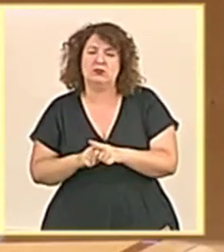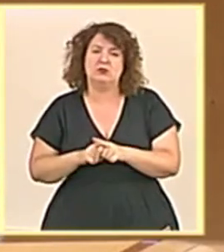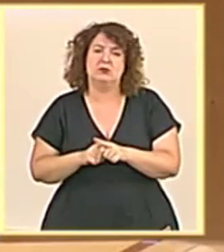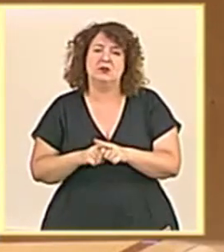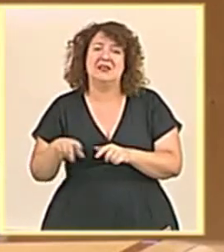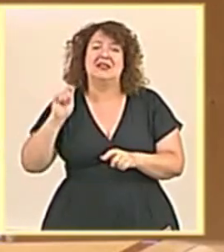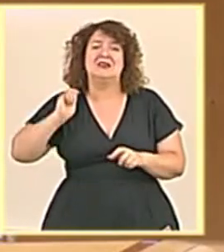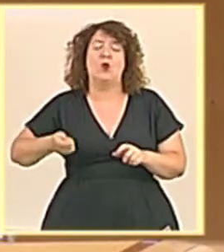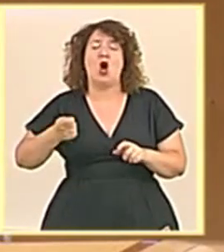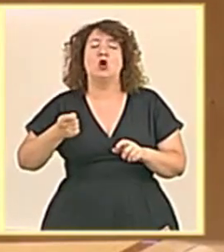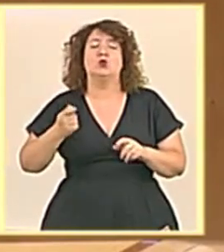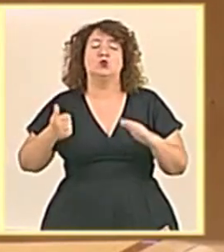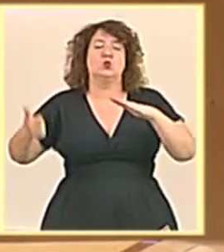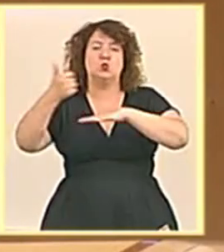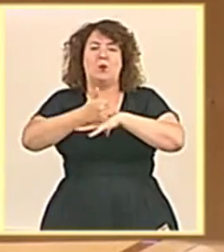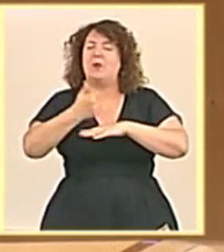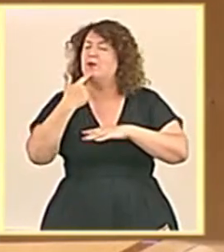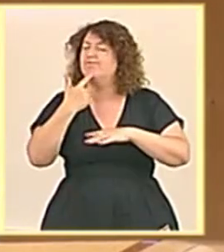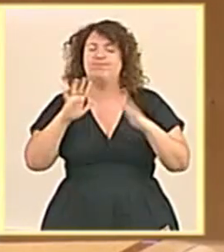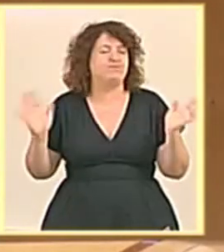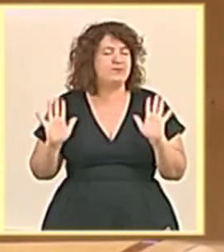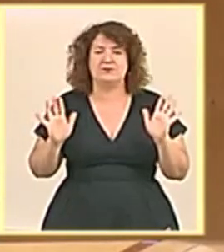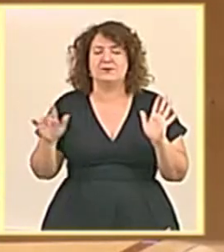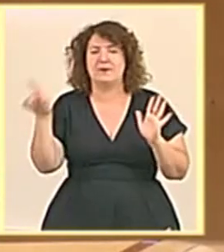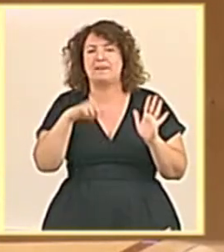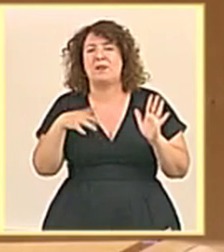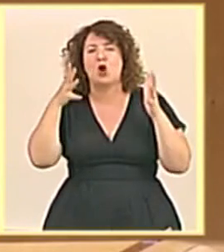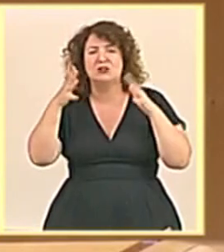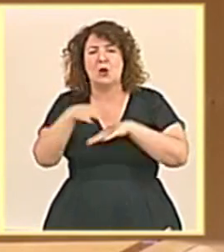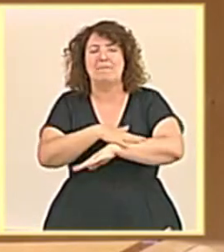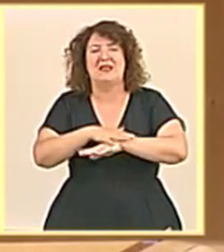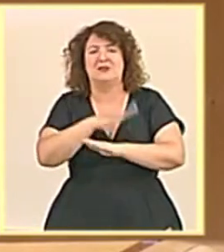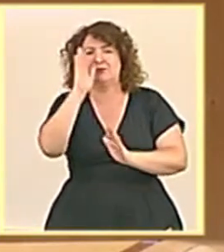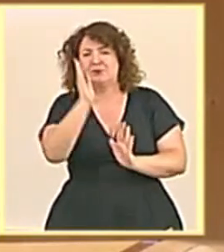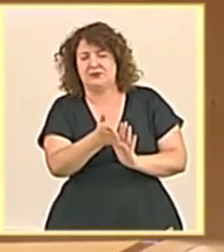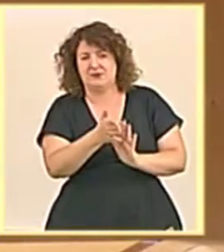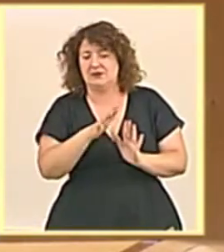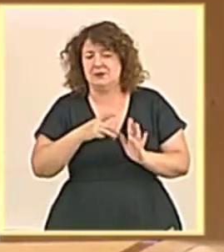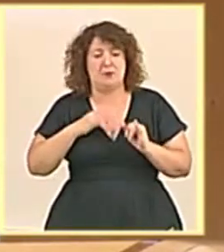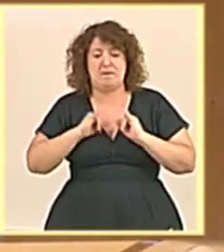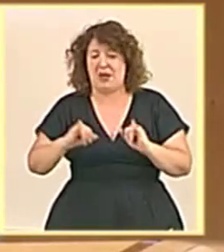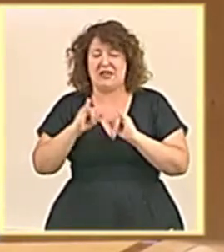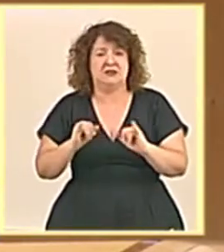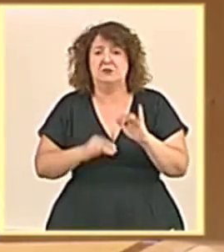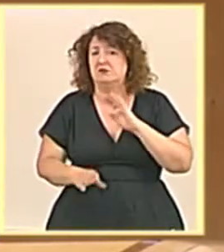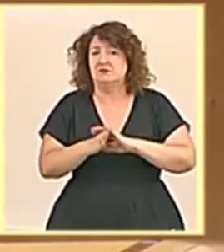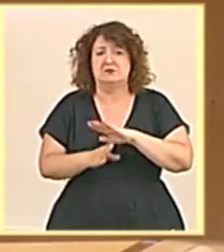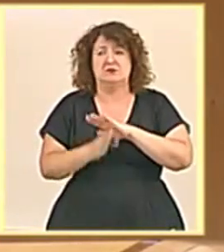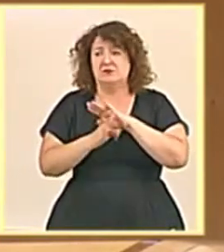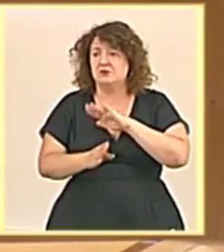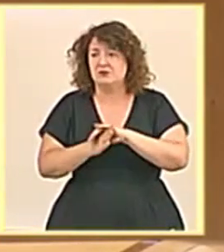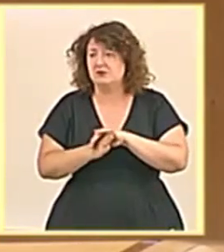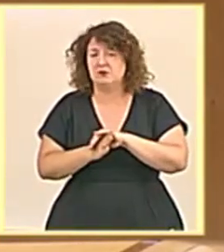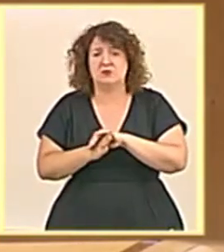una vez que el Tribunal Supremo confirmó la resolución sancionadora dictada por el Consejo de Ministros. El paseo nunca ha dejado de utilizarse,